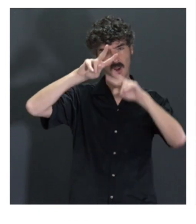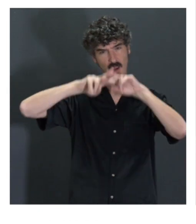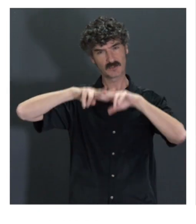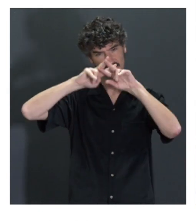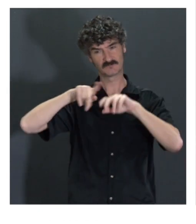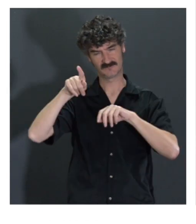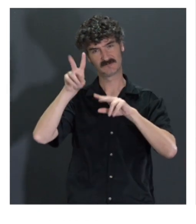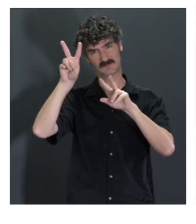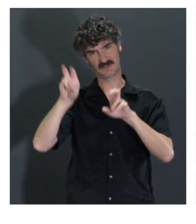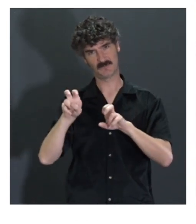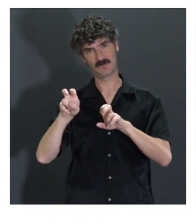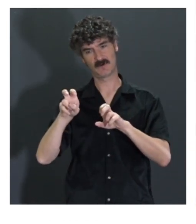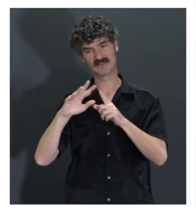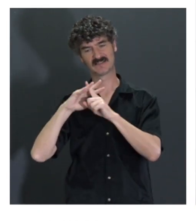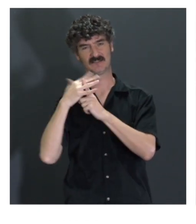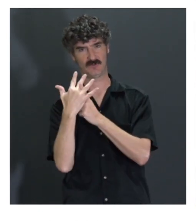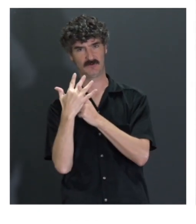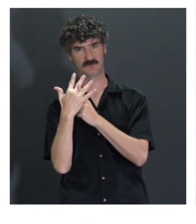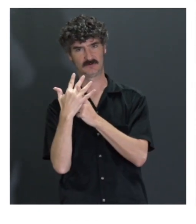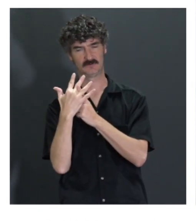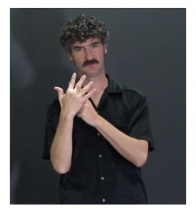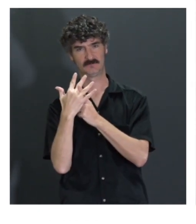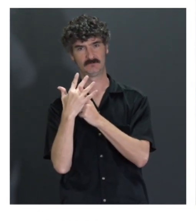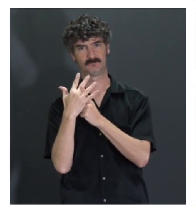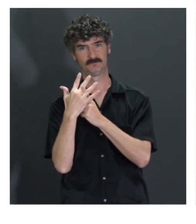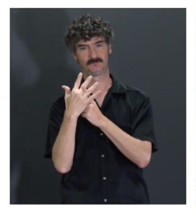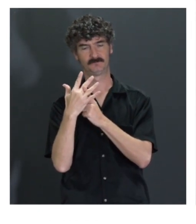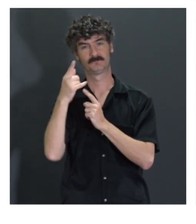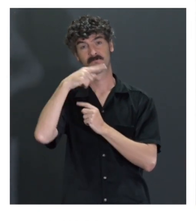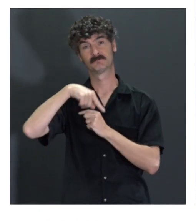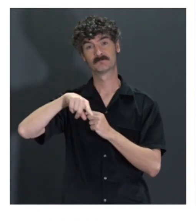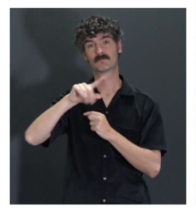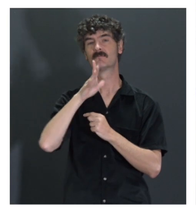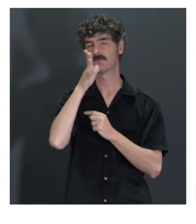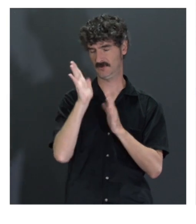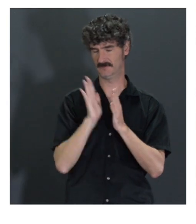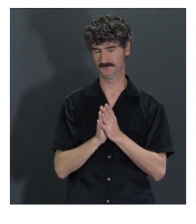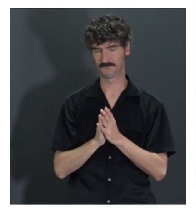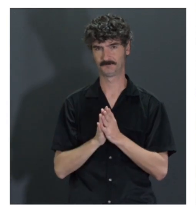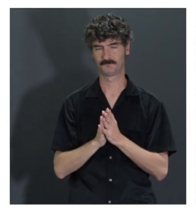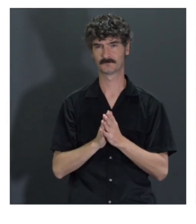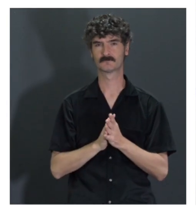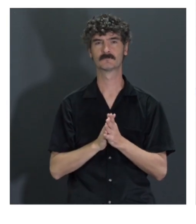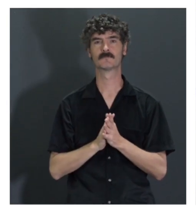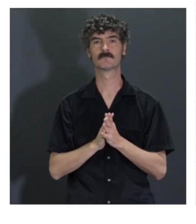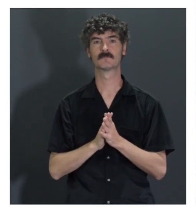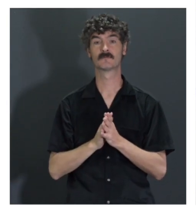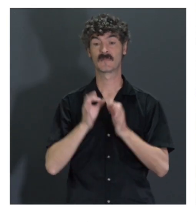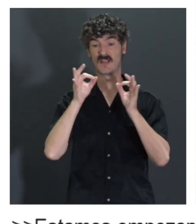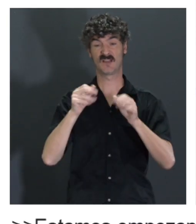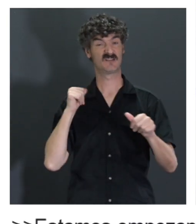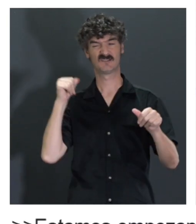base a este tipo de situaciones porque, a ver, desde siempre,